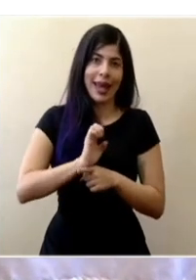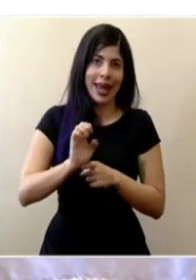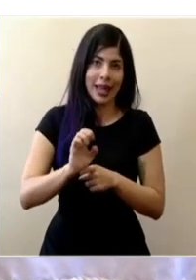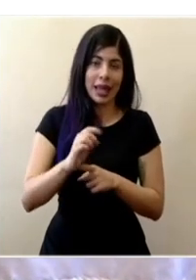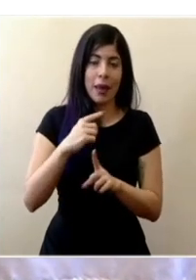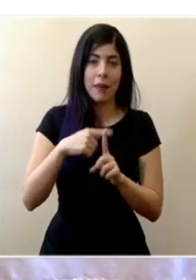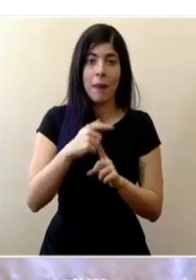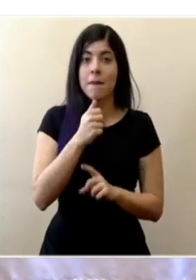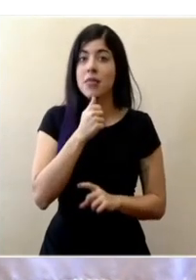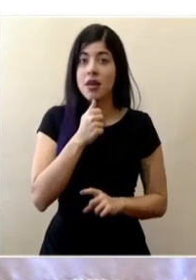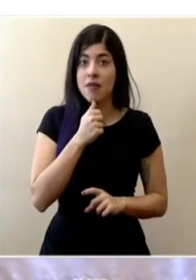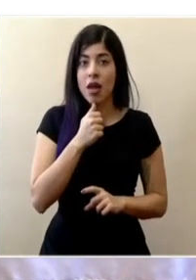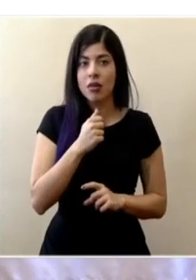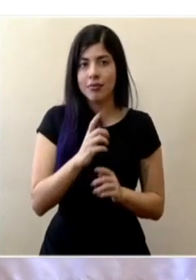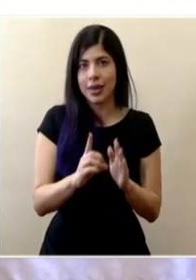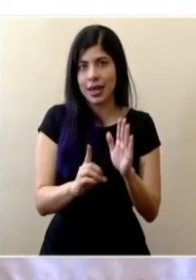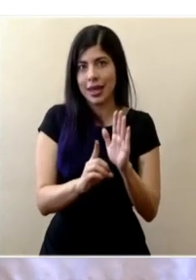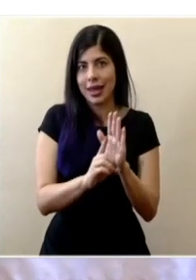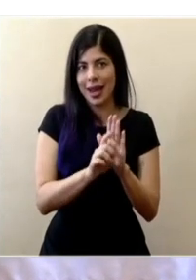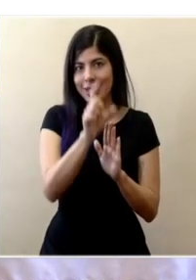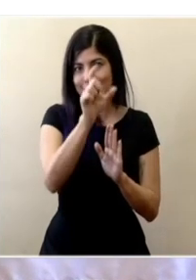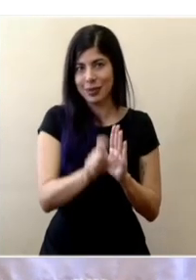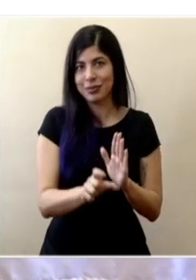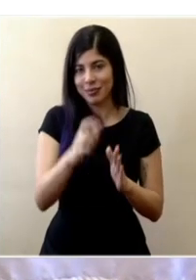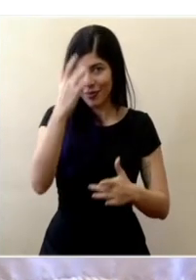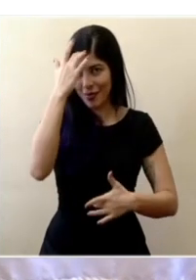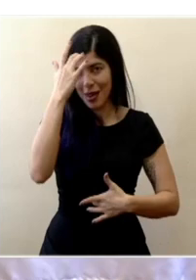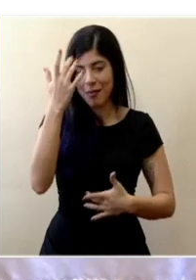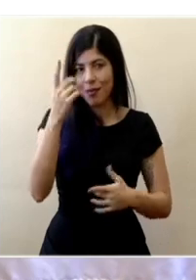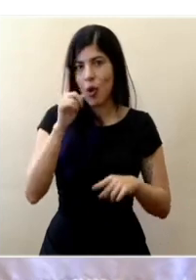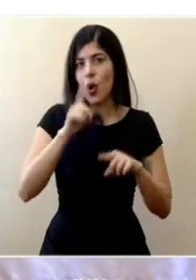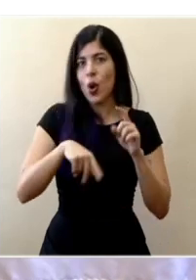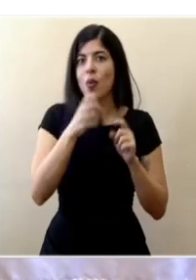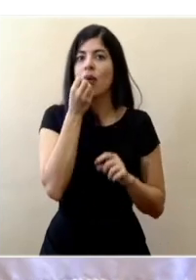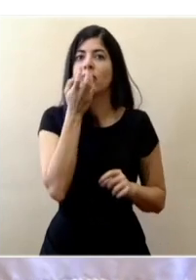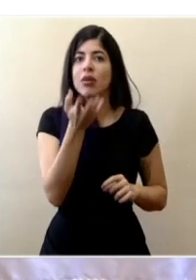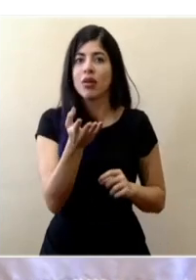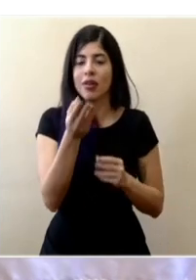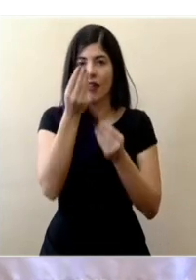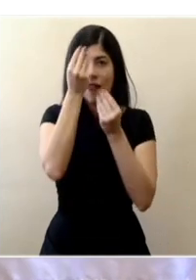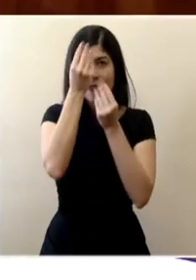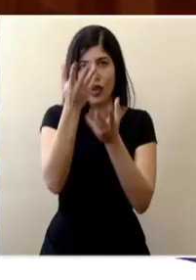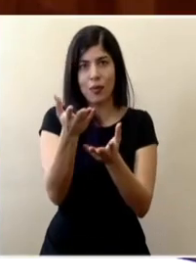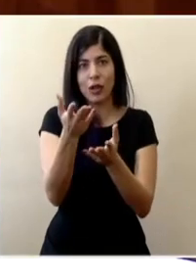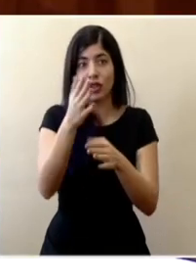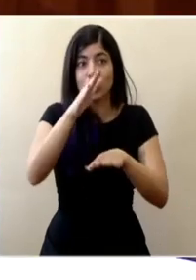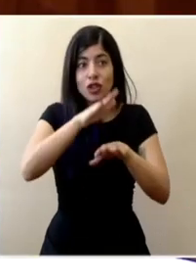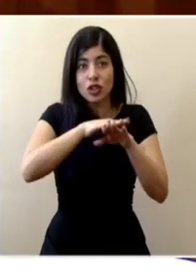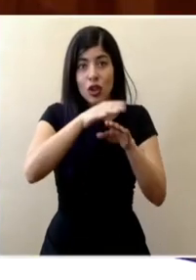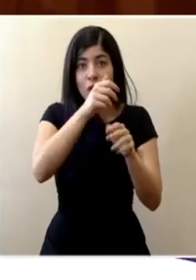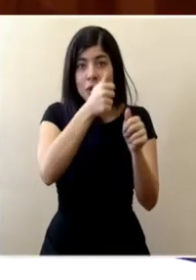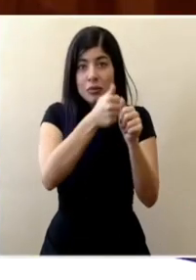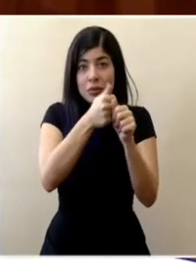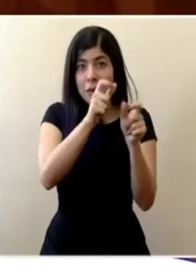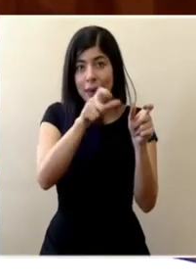por privacidad que es un derecho del paciente no se da información acerca de las personas.